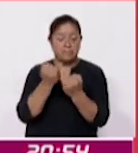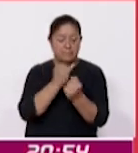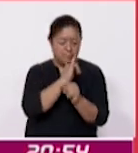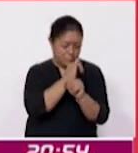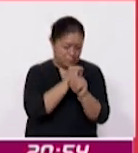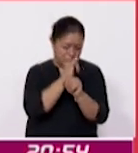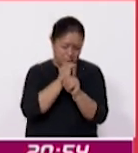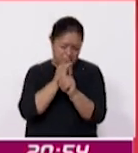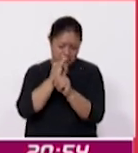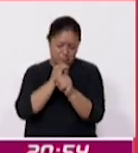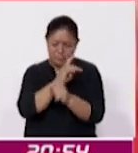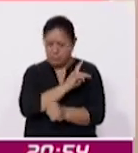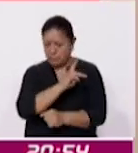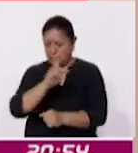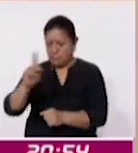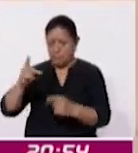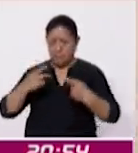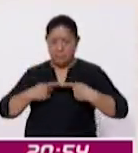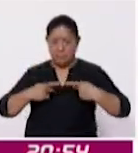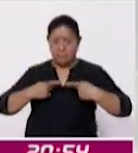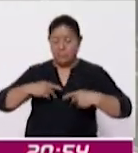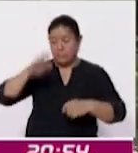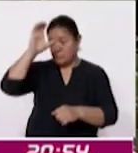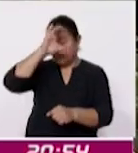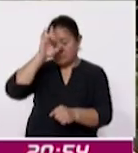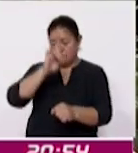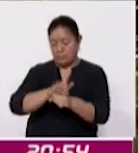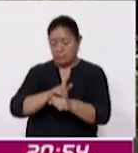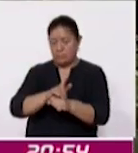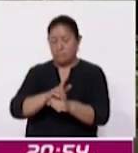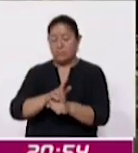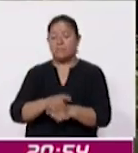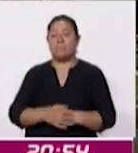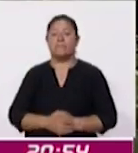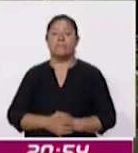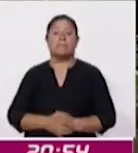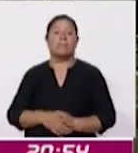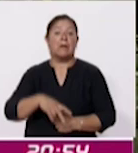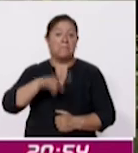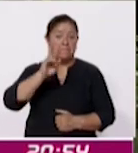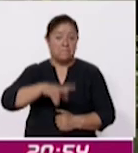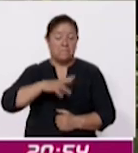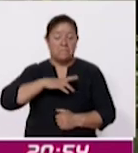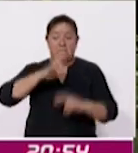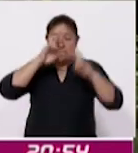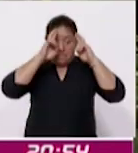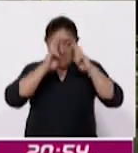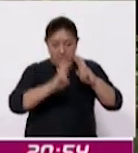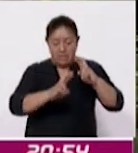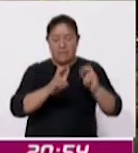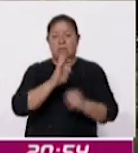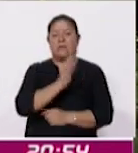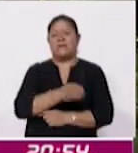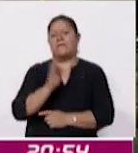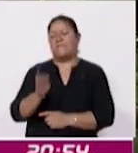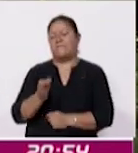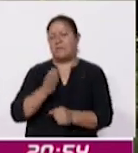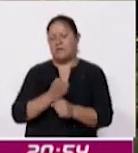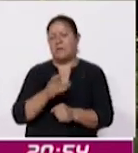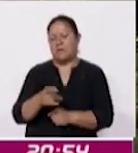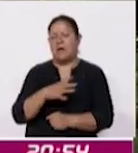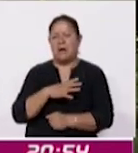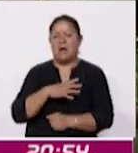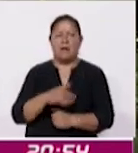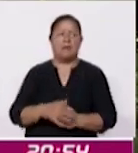difusores del folclor y cultura de los pueblos es un homenaje realmente es una fecha que bueno que se